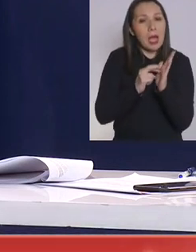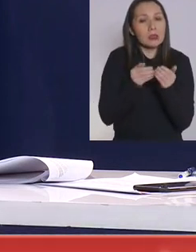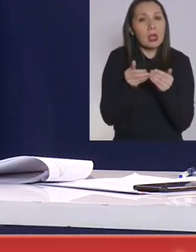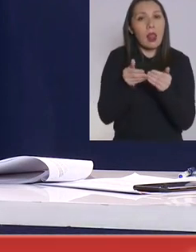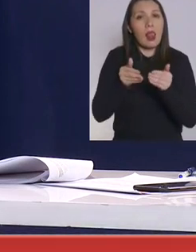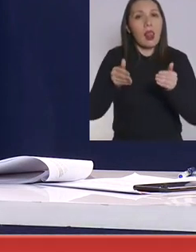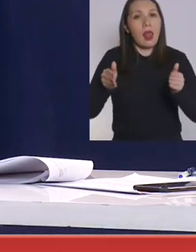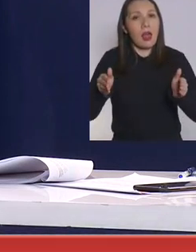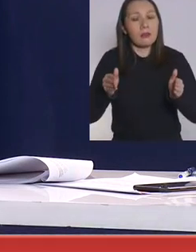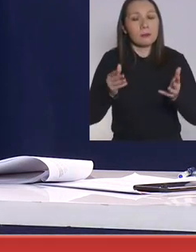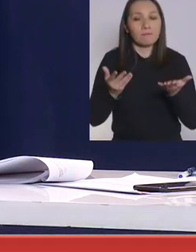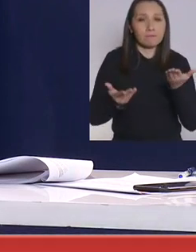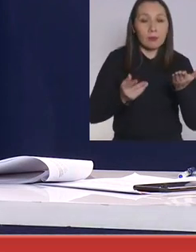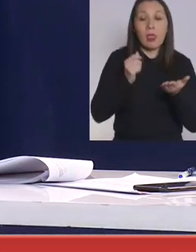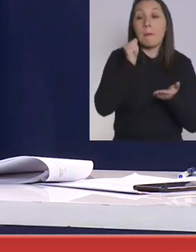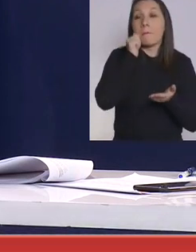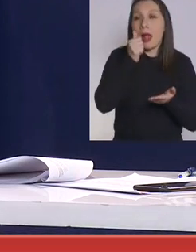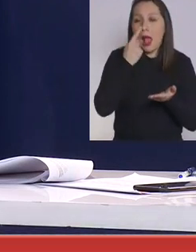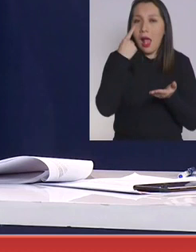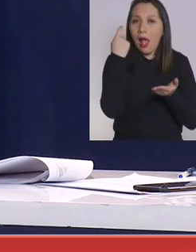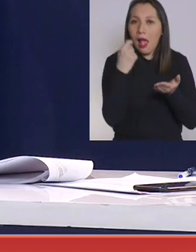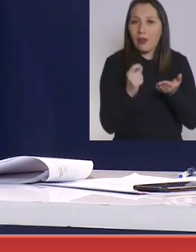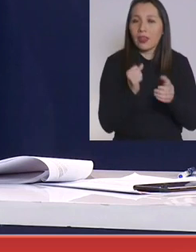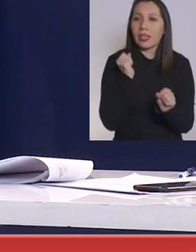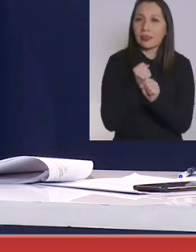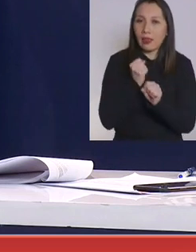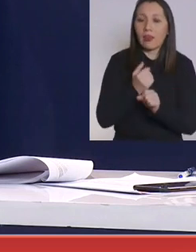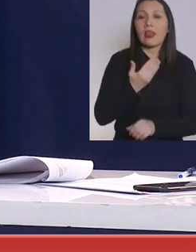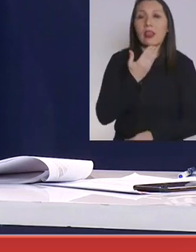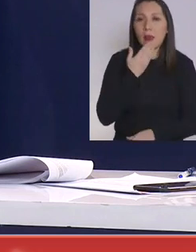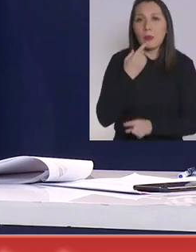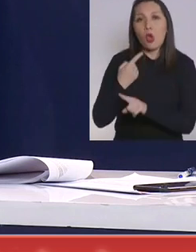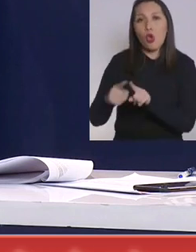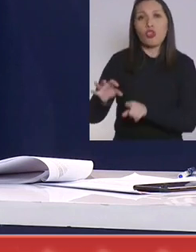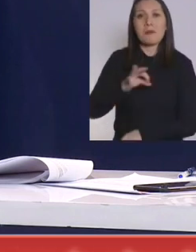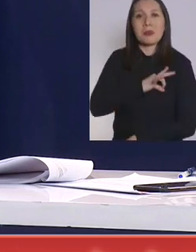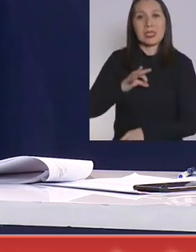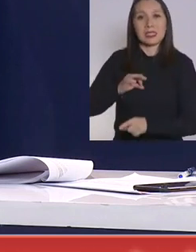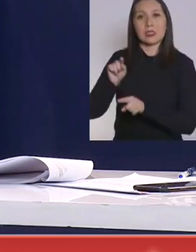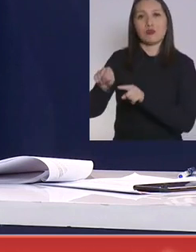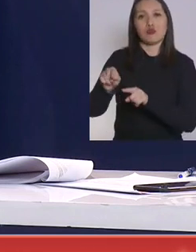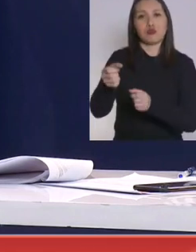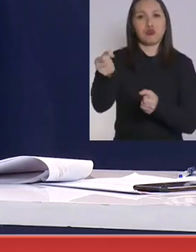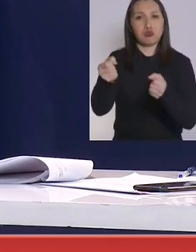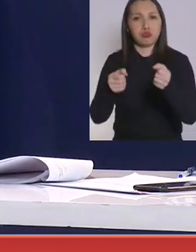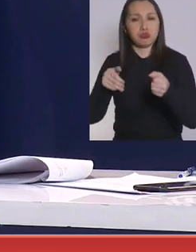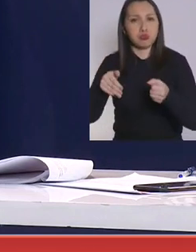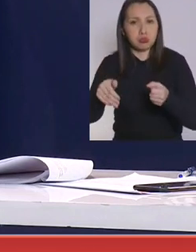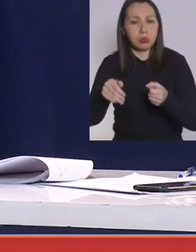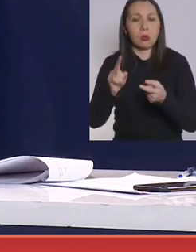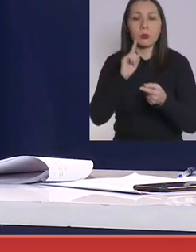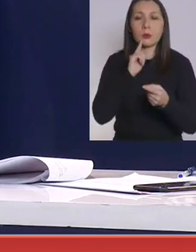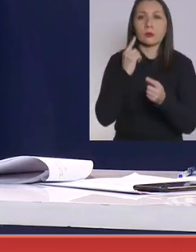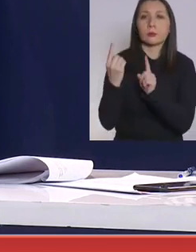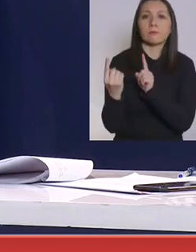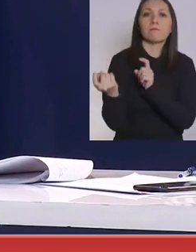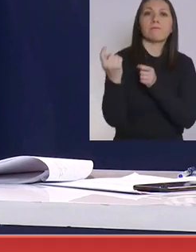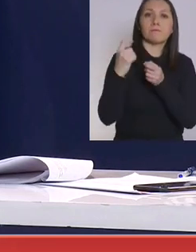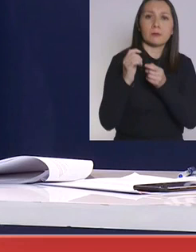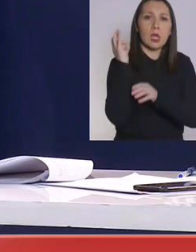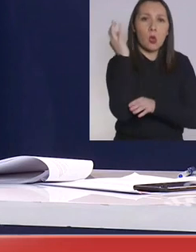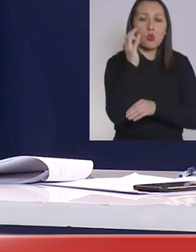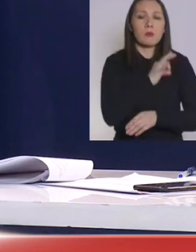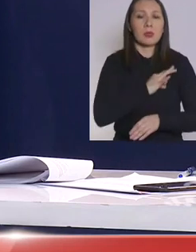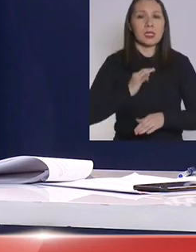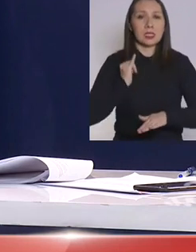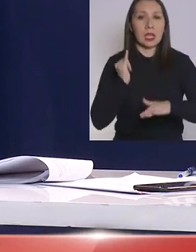a una etapa de transición. Es un trabajo que lo hacemos también con los otros ministerios, Ministerio de Transporte, también con el Ministerio del